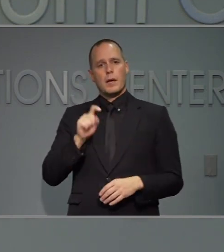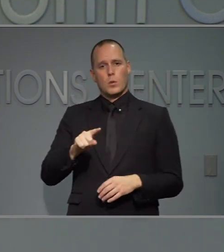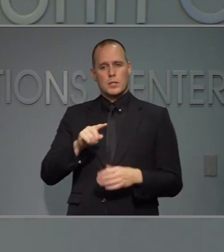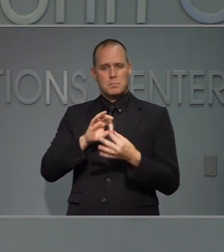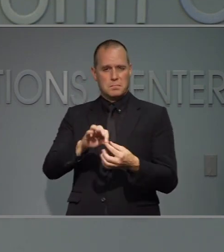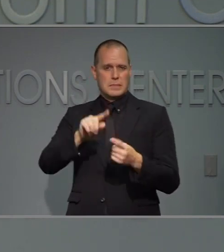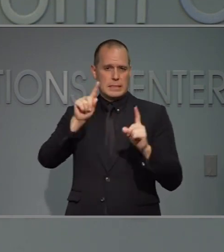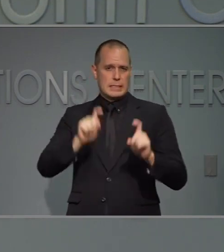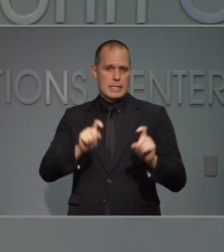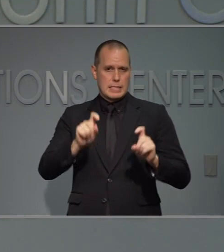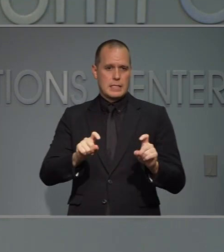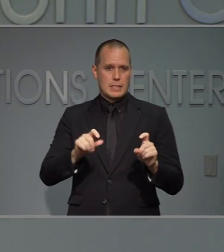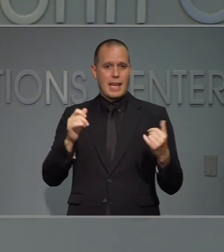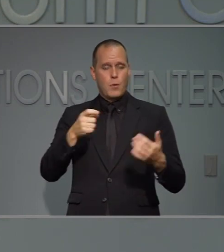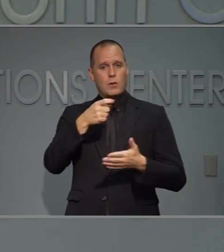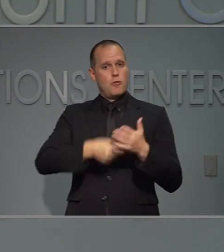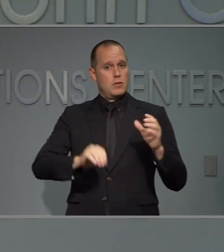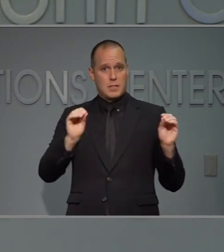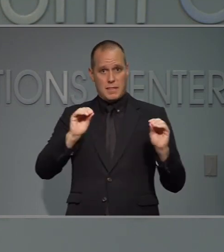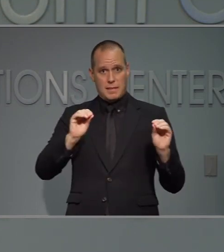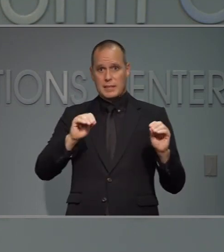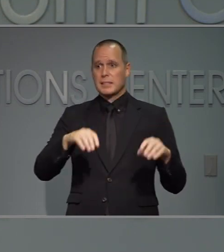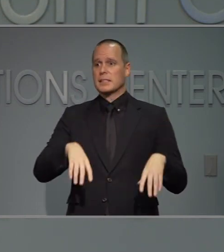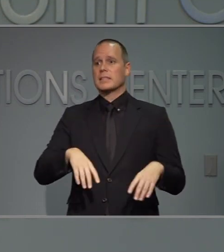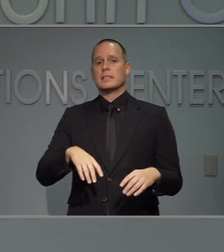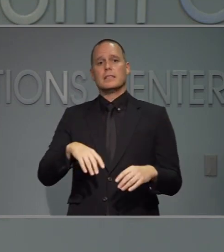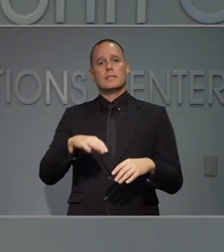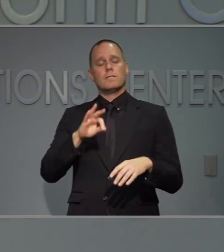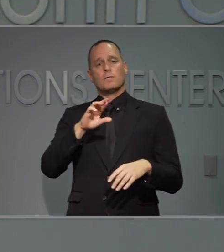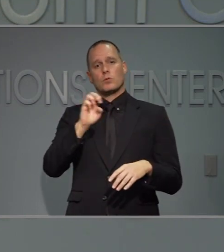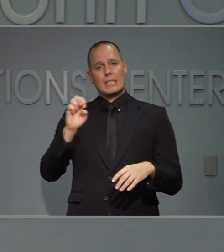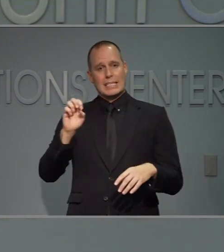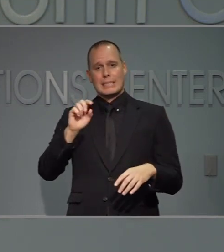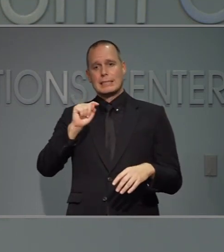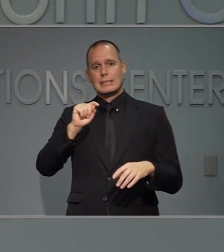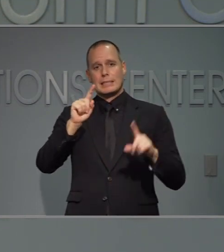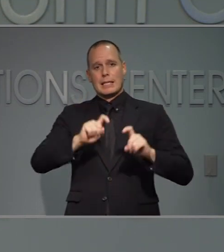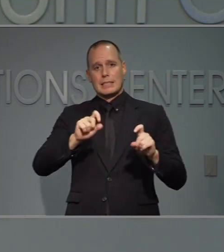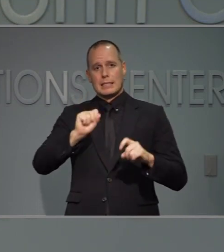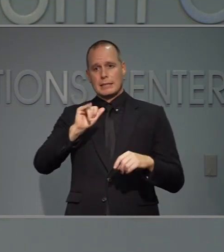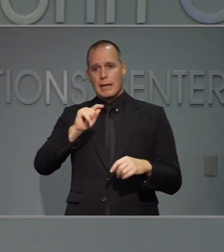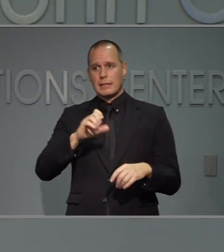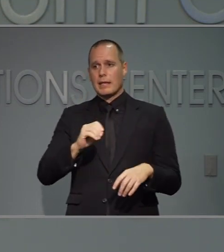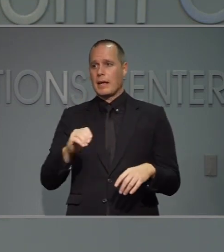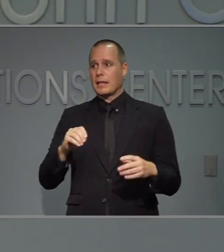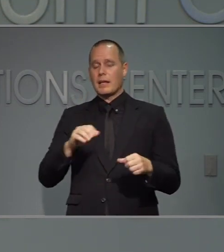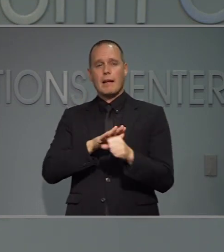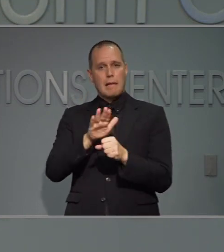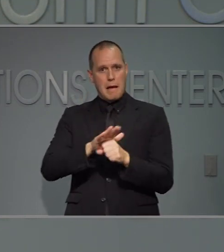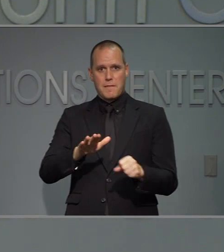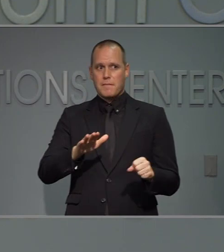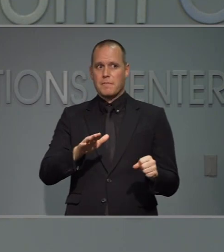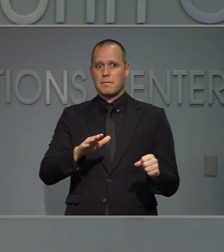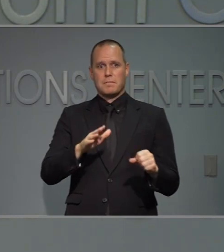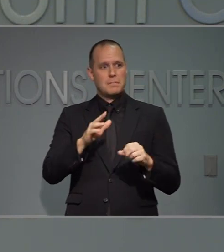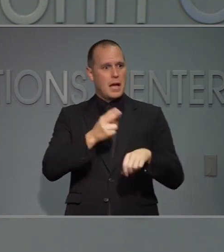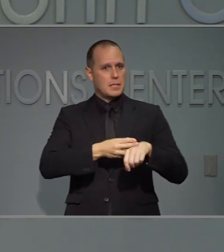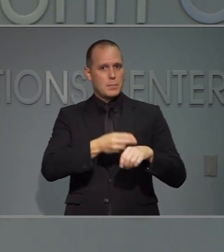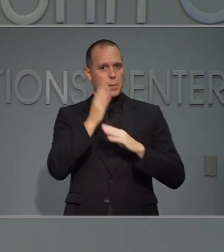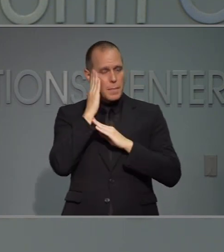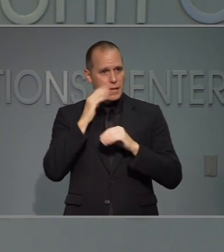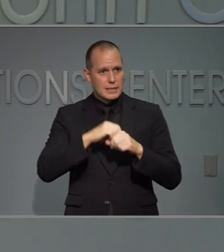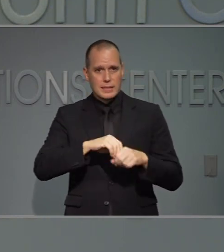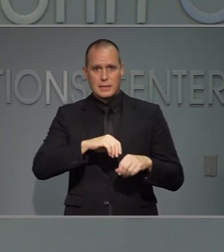Me pregunté sobre pruebas con sitios en donde son gratuitos para las pruebas y hay suficiente capacidad porque